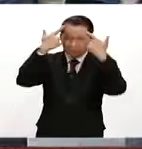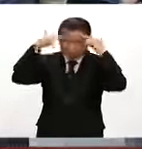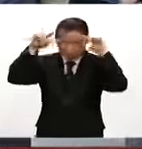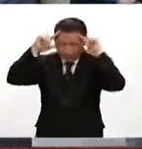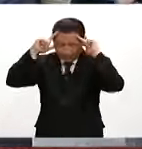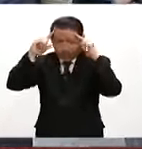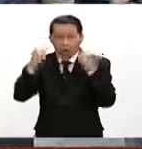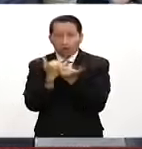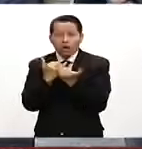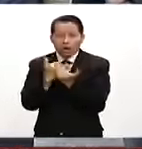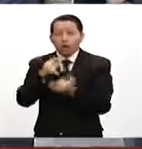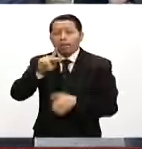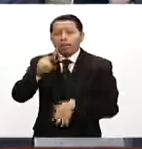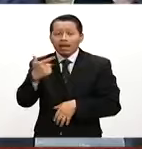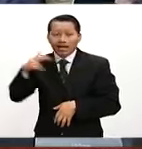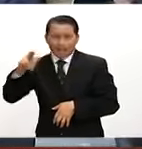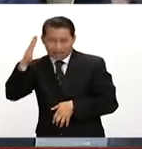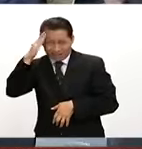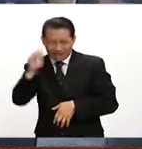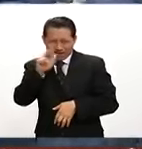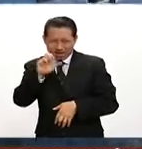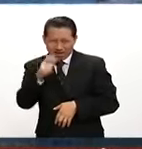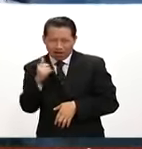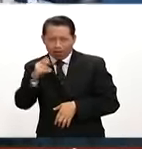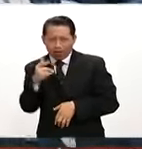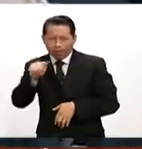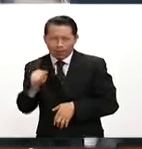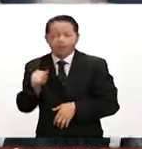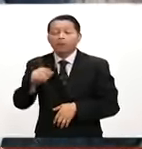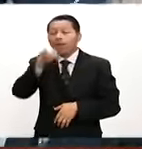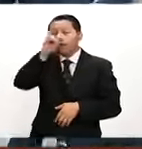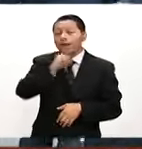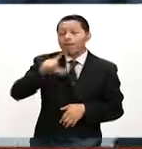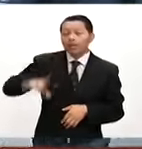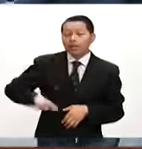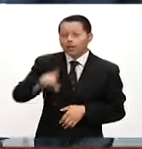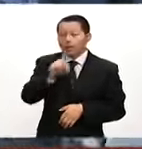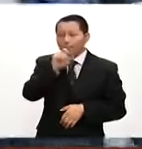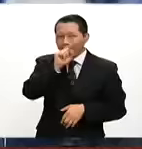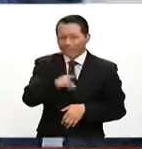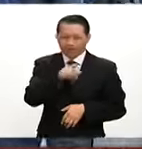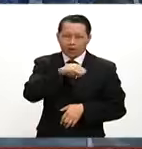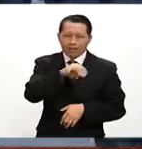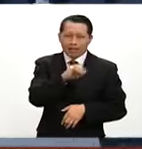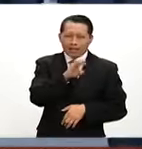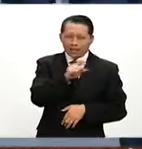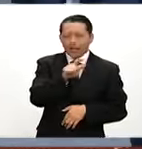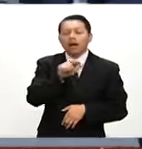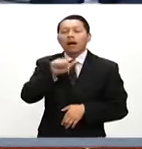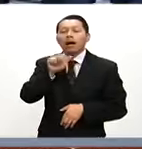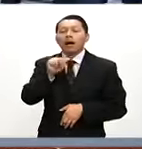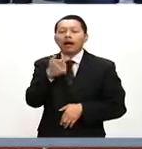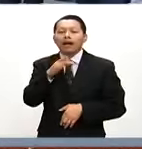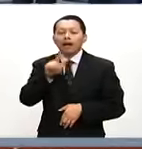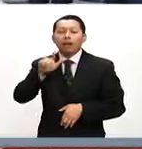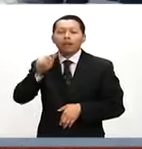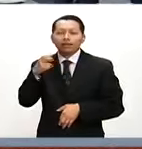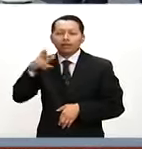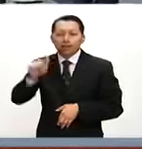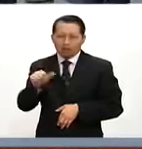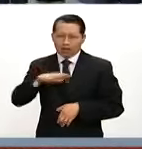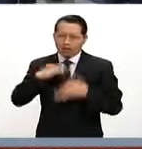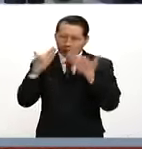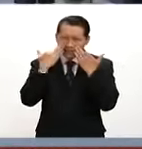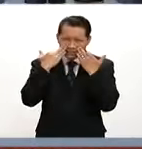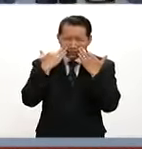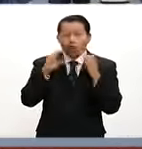así como la Procuradora General de la República Arely Gómez y el jefe de gobierno del Distrito Federal Miguel Ángel Mancera, fueron testigos de la destrucción de 8 mil